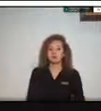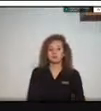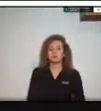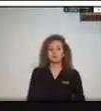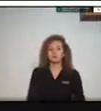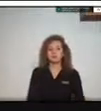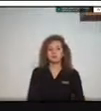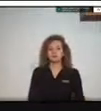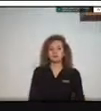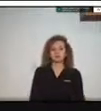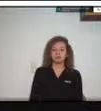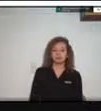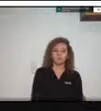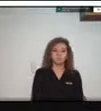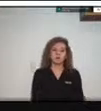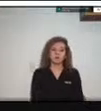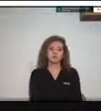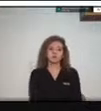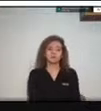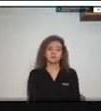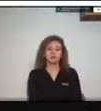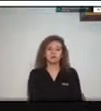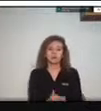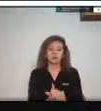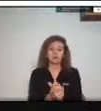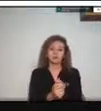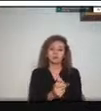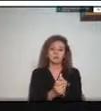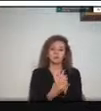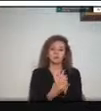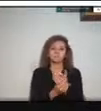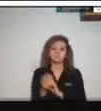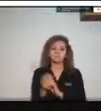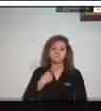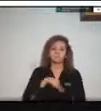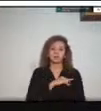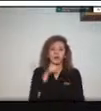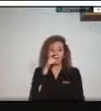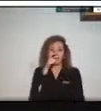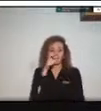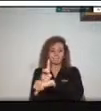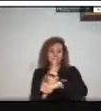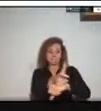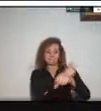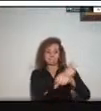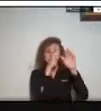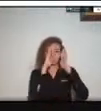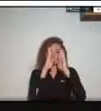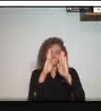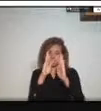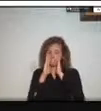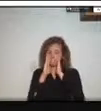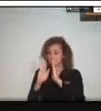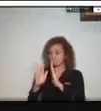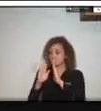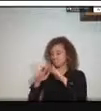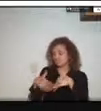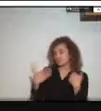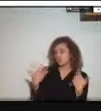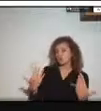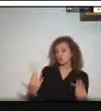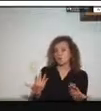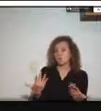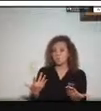igualmente nosotros tenemos un sistema de monitoreo que pues igualmente también